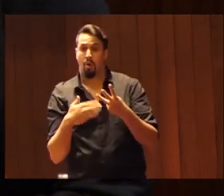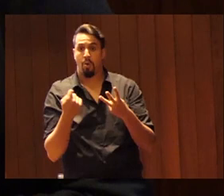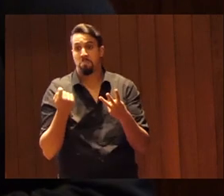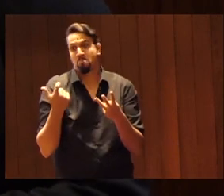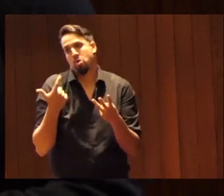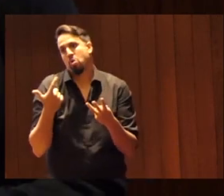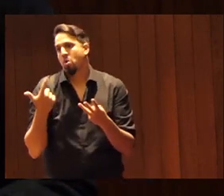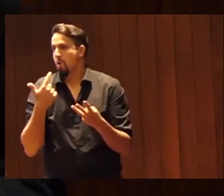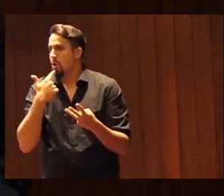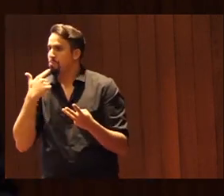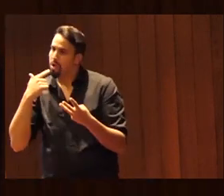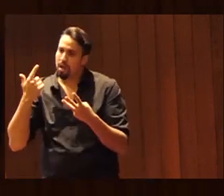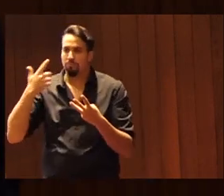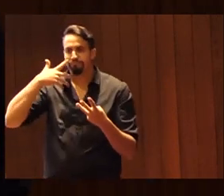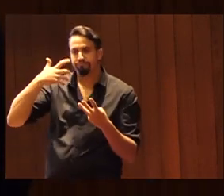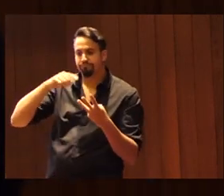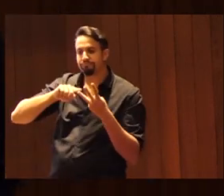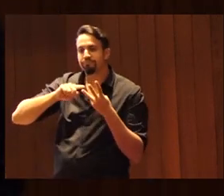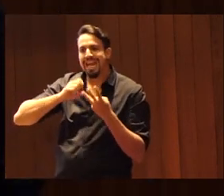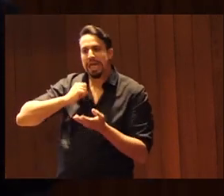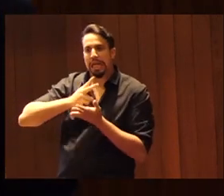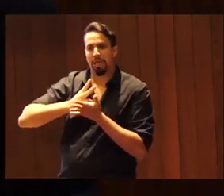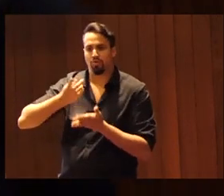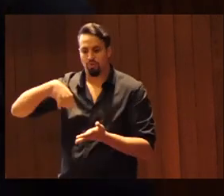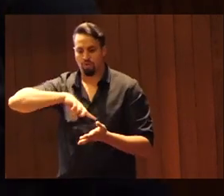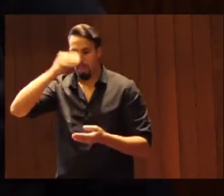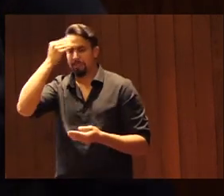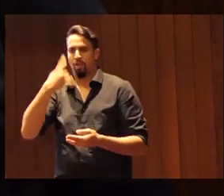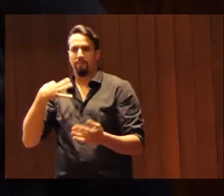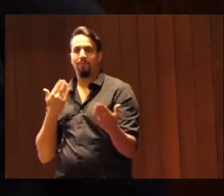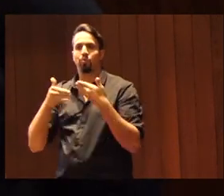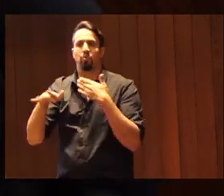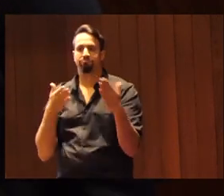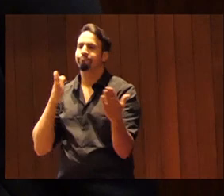señalaré, subrayaré cuáles son los retos que creo que todavía debemos afrontar.